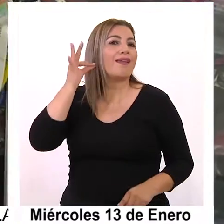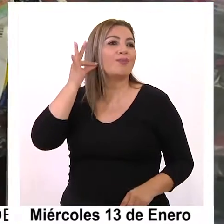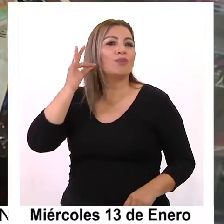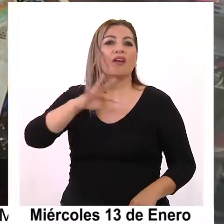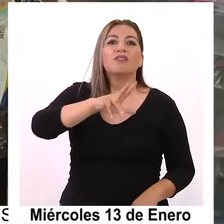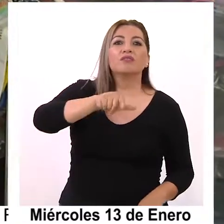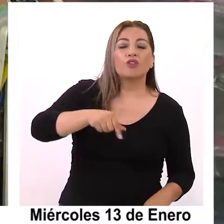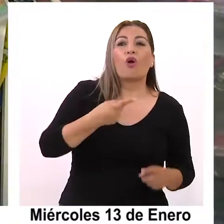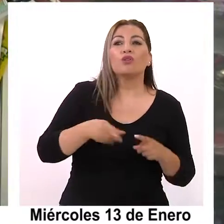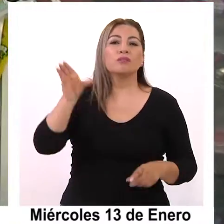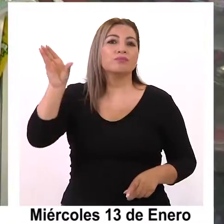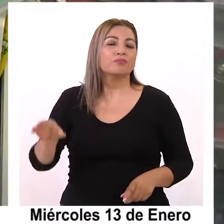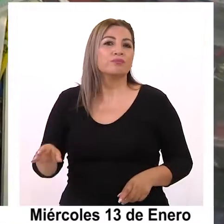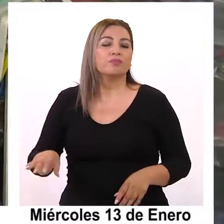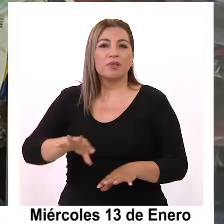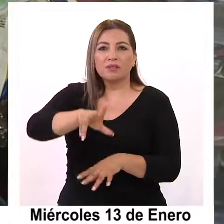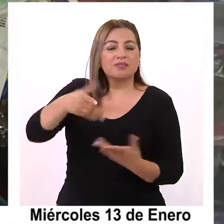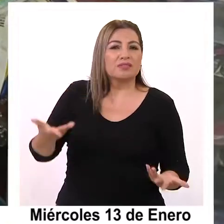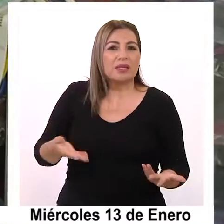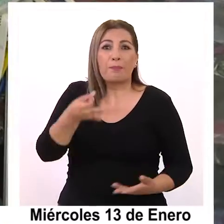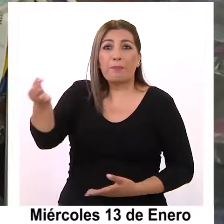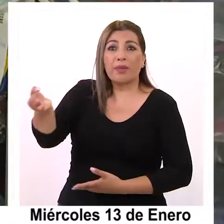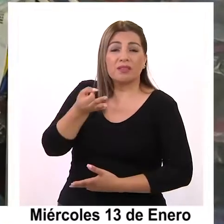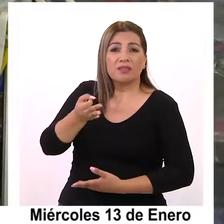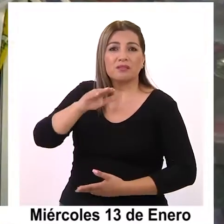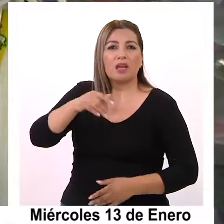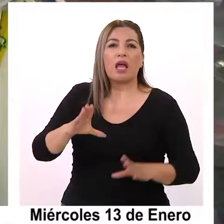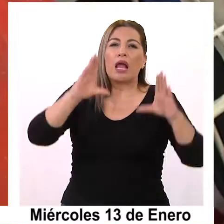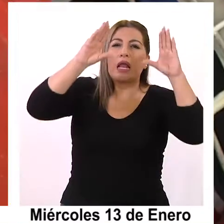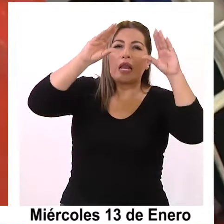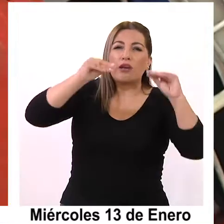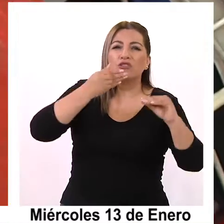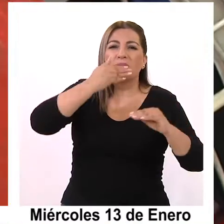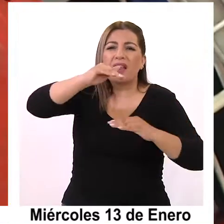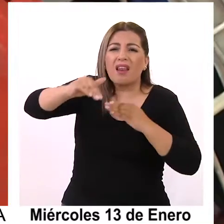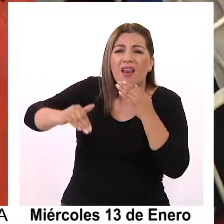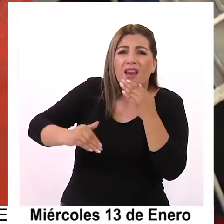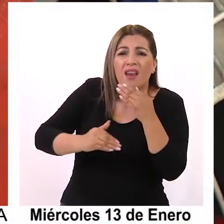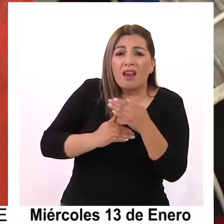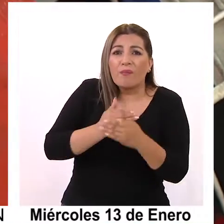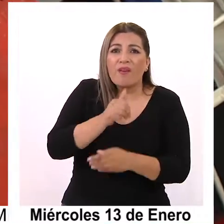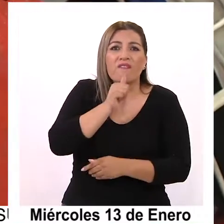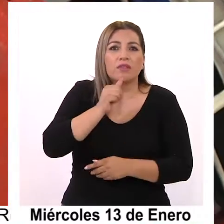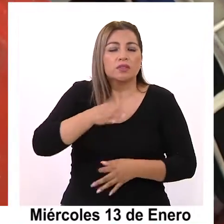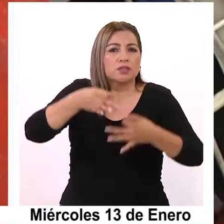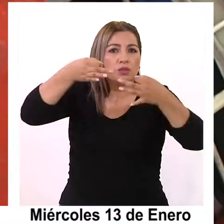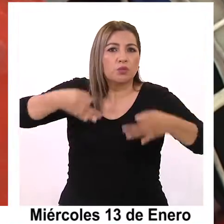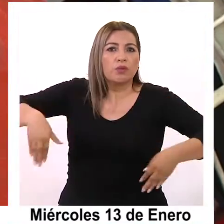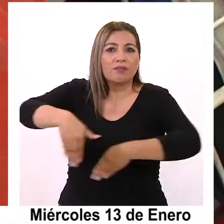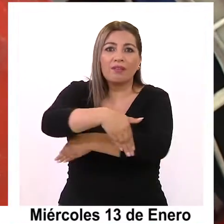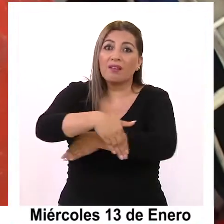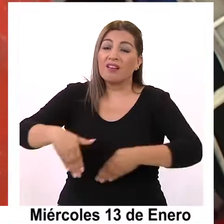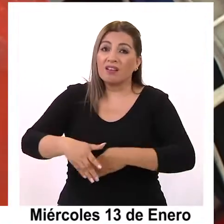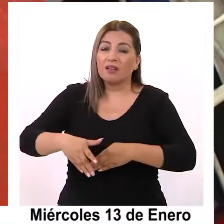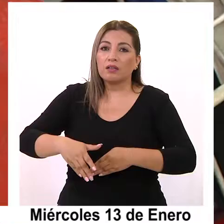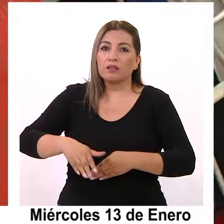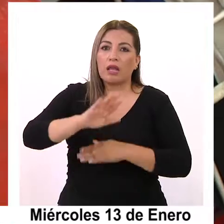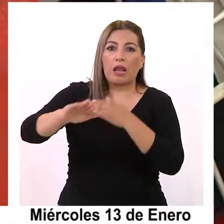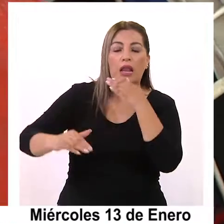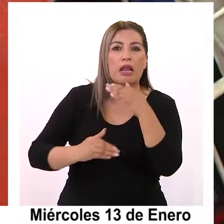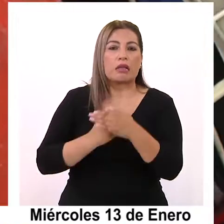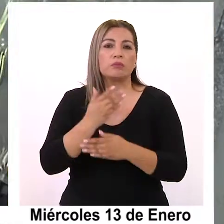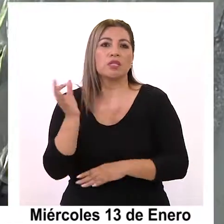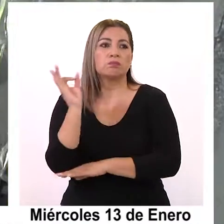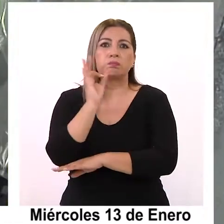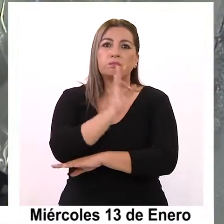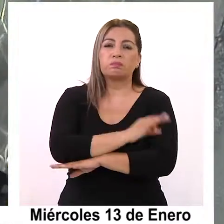robo y otra comerciante del sector señalaron que durante las noches y madrugada no hay seguridad por el sector, ya que al día siguiente